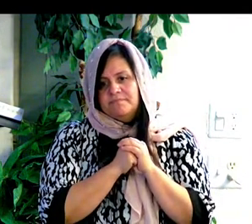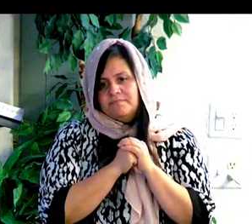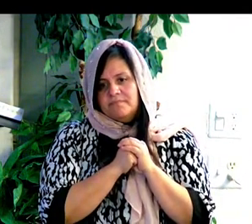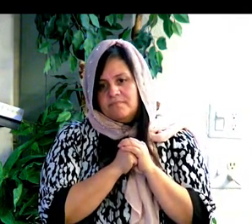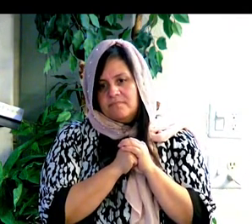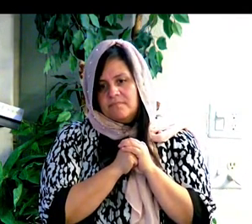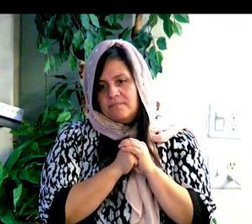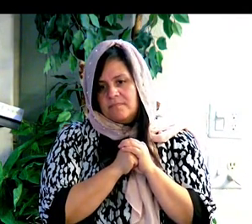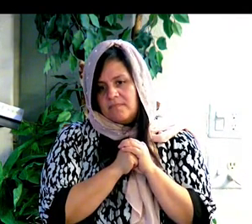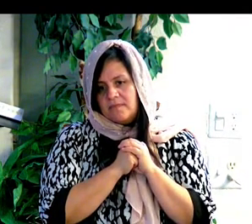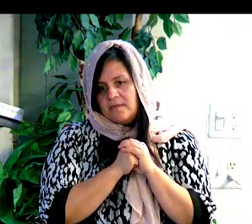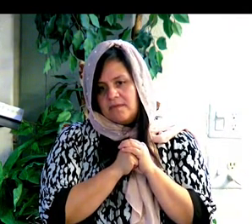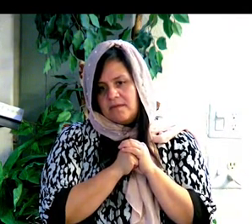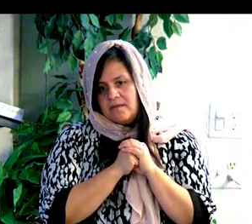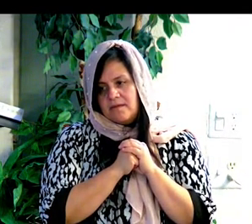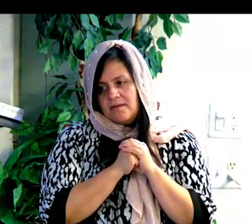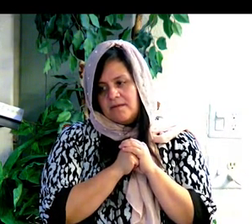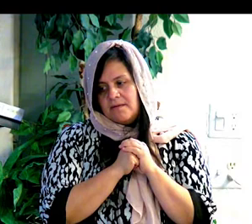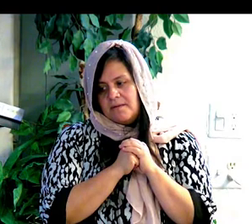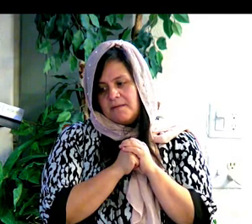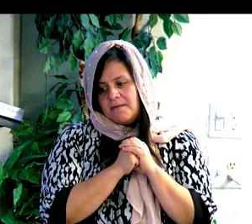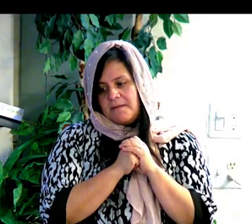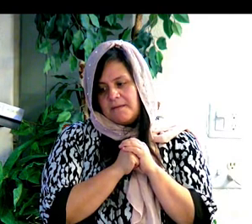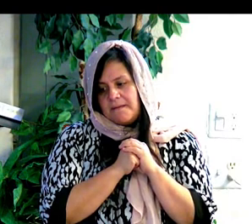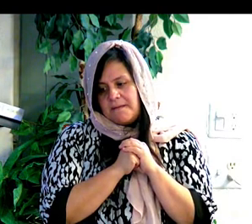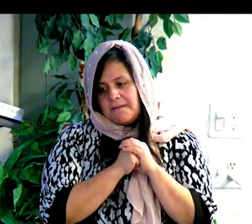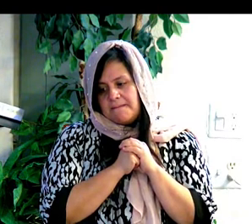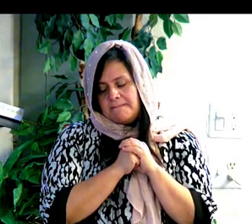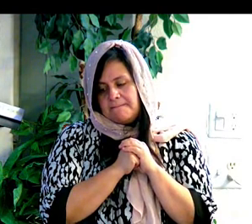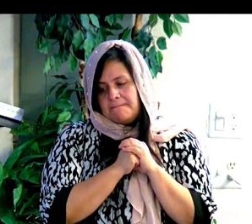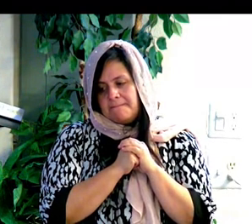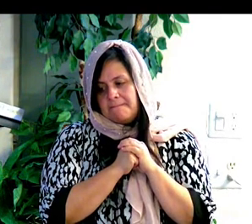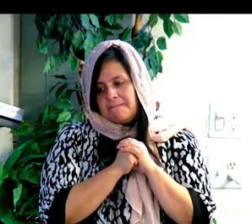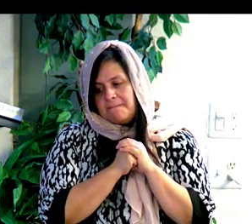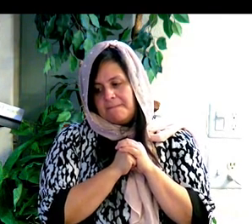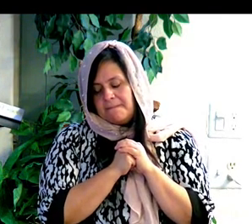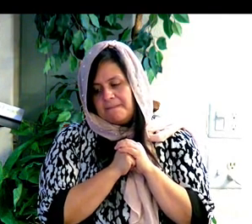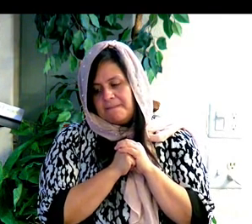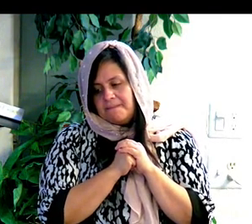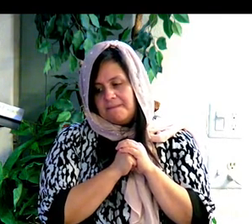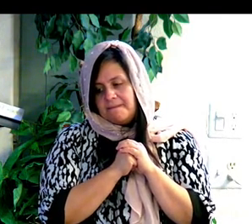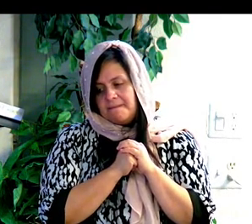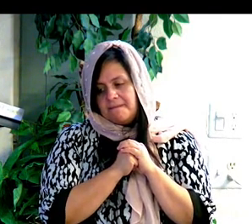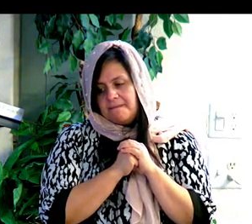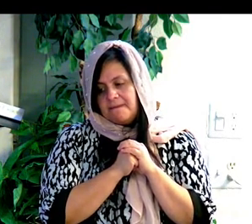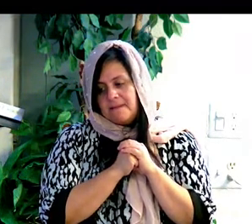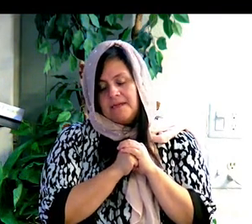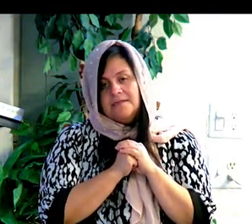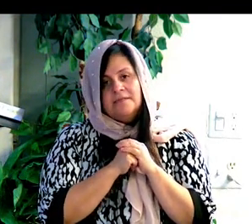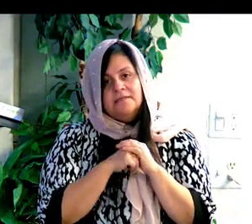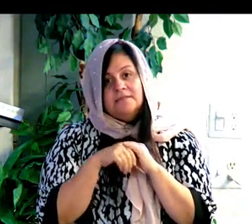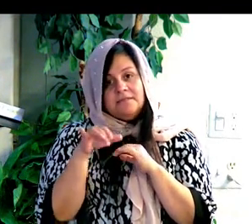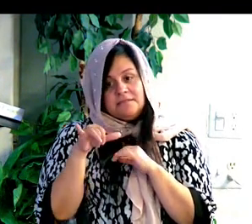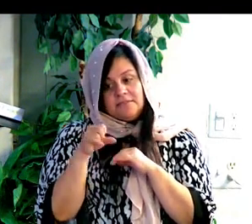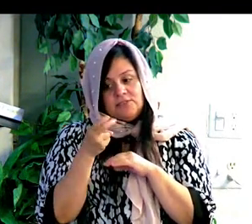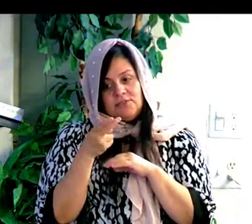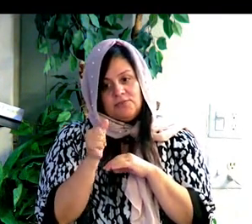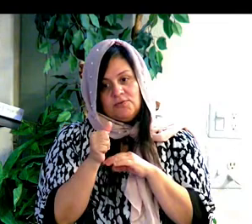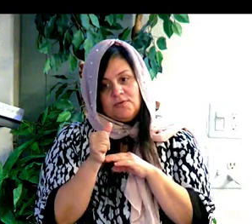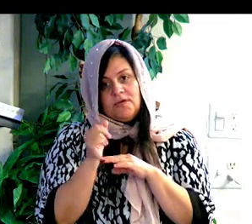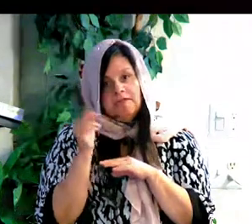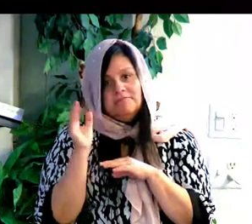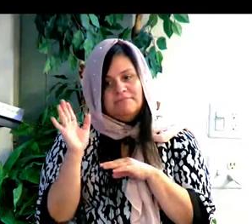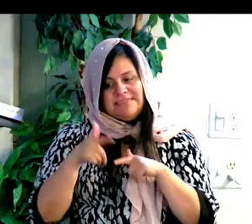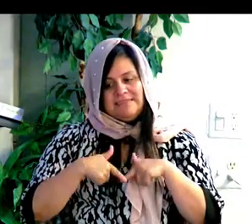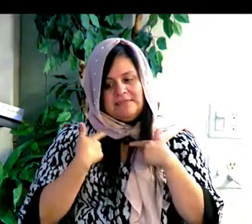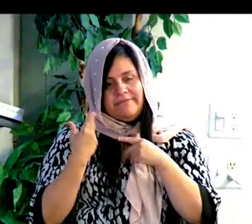amó a la congregación. Porque Yeshua dio su vida